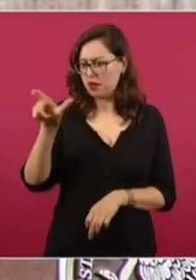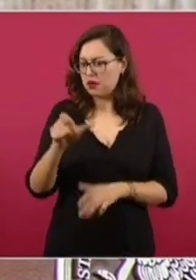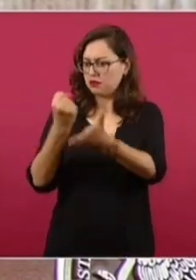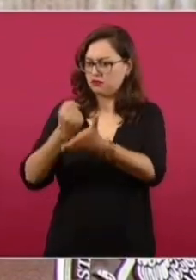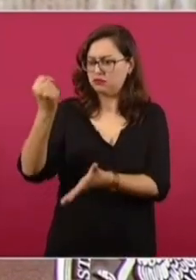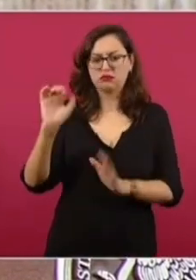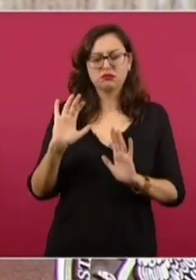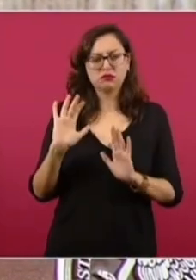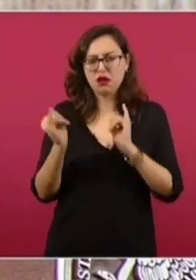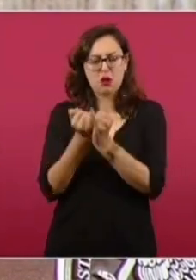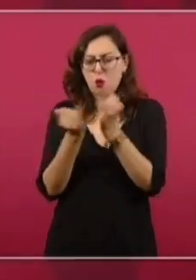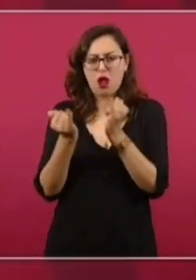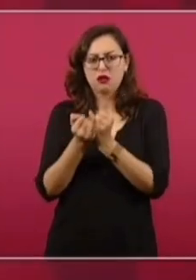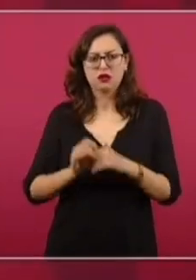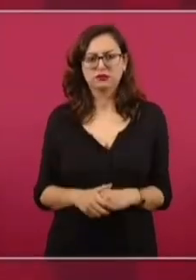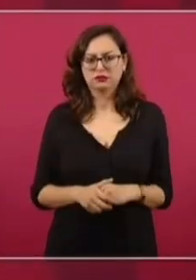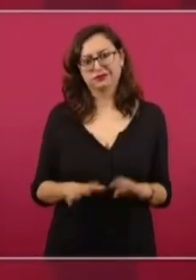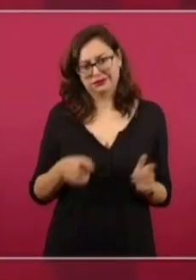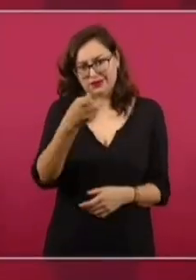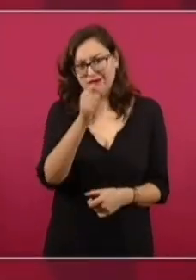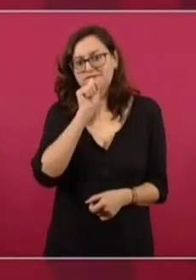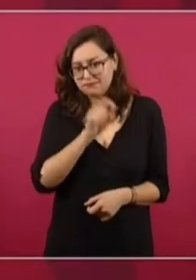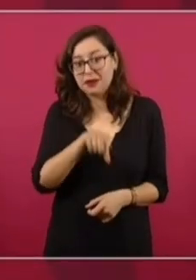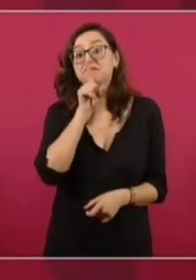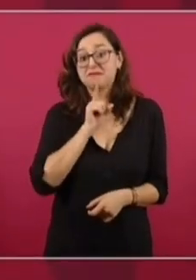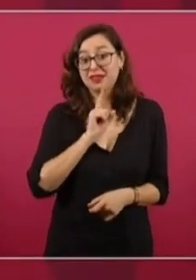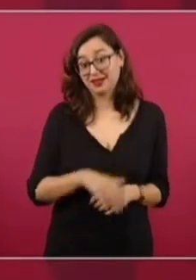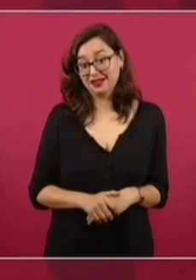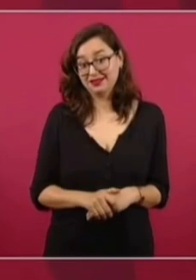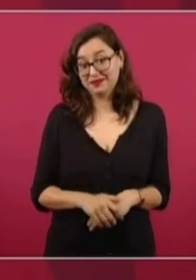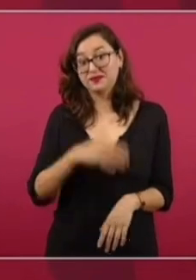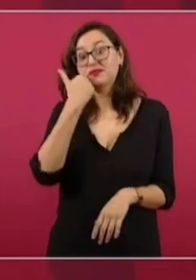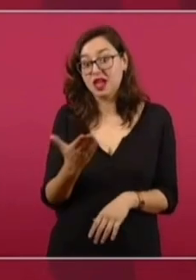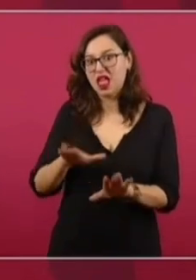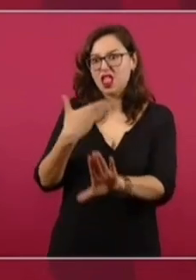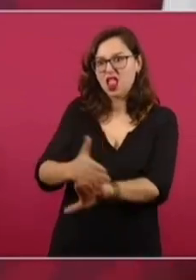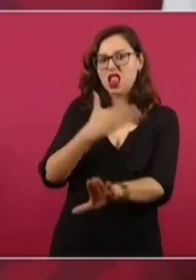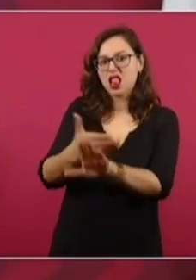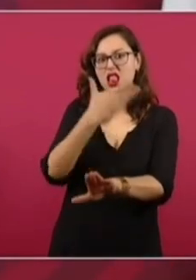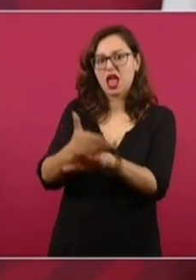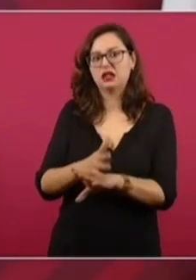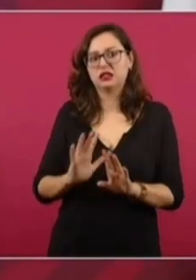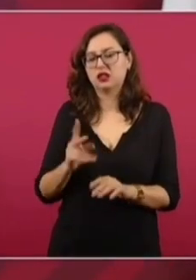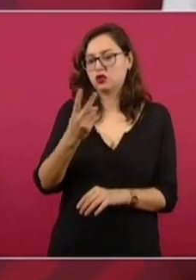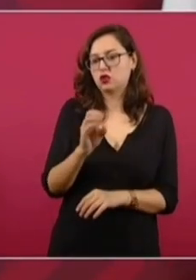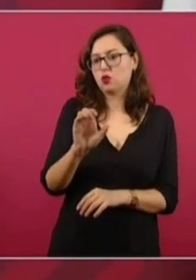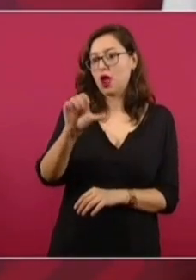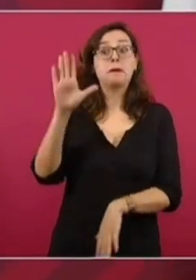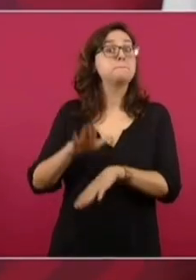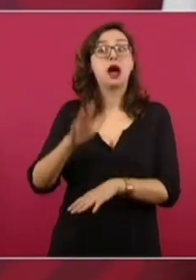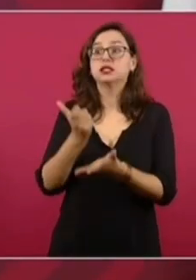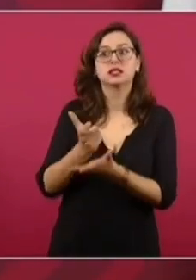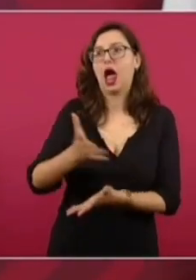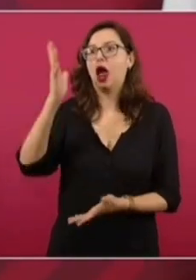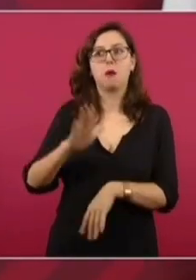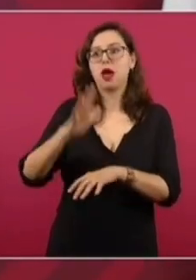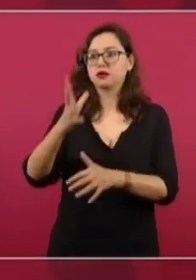el querer descalificar la construcción de la refinería hablando o sosteniendo de que